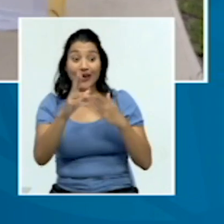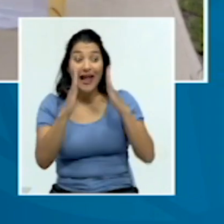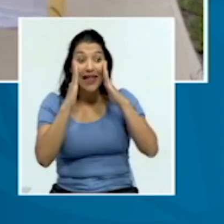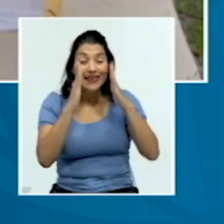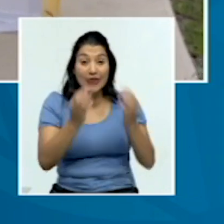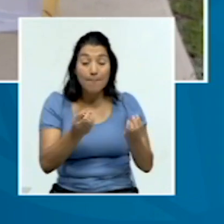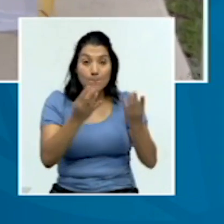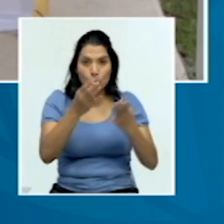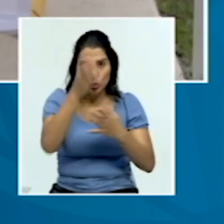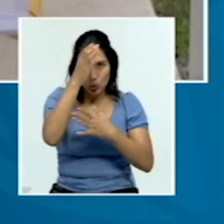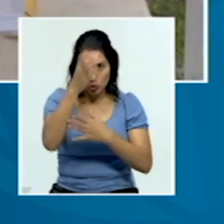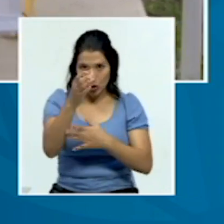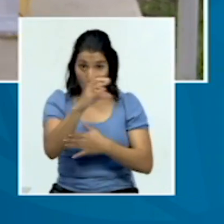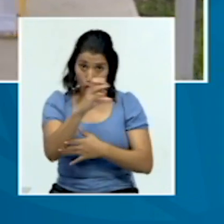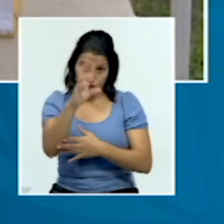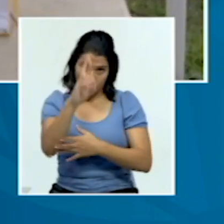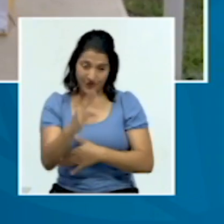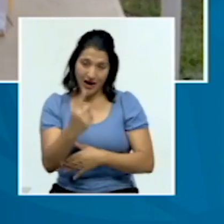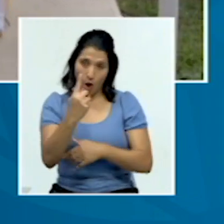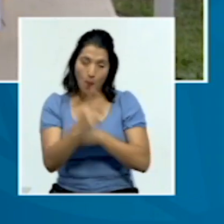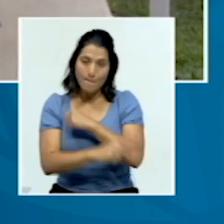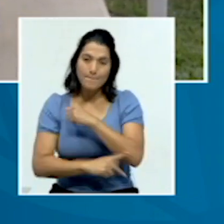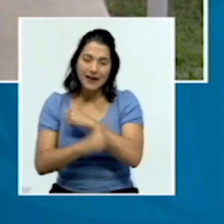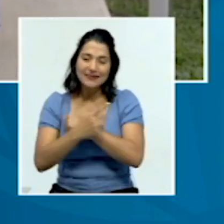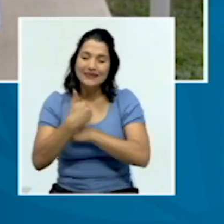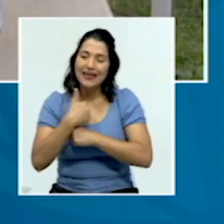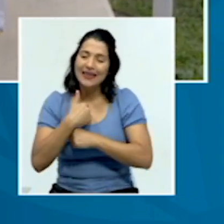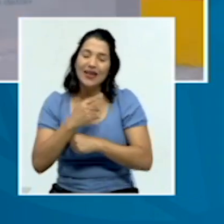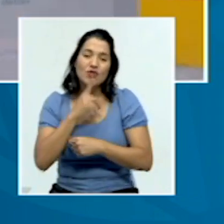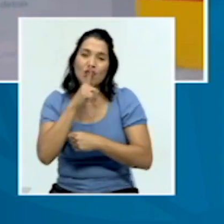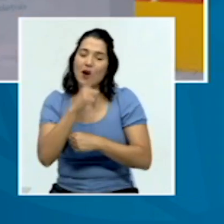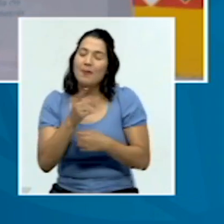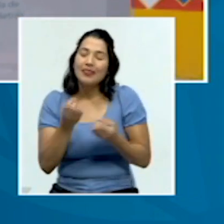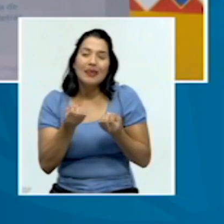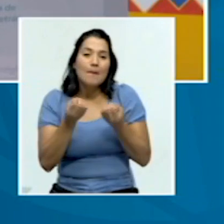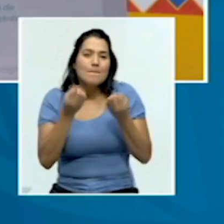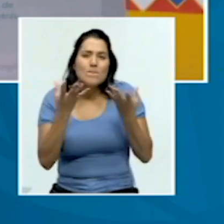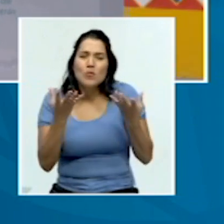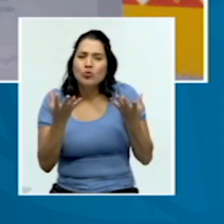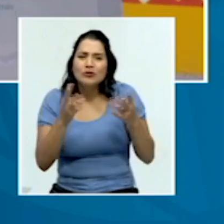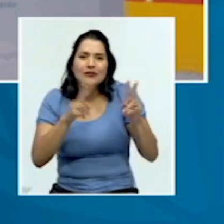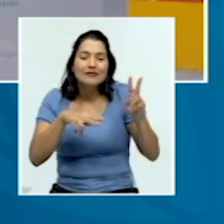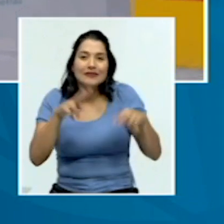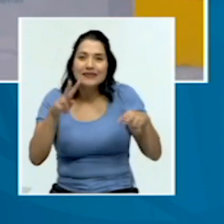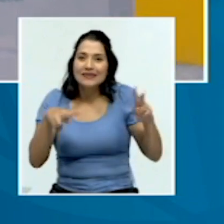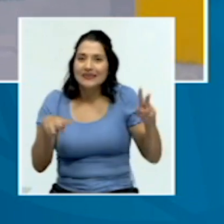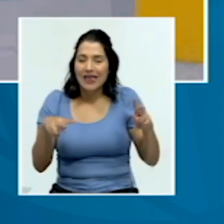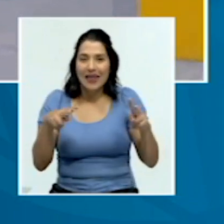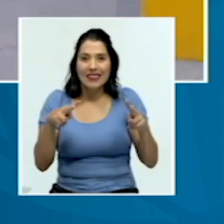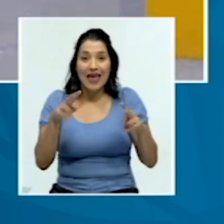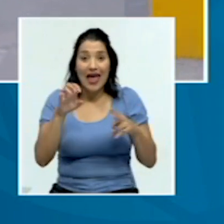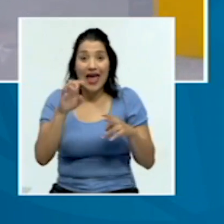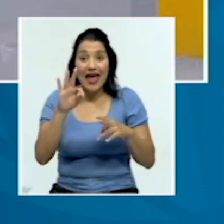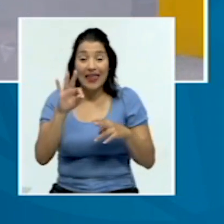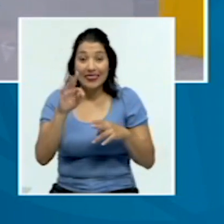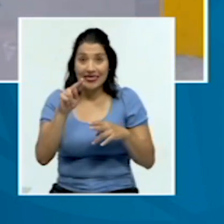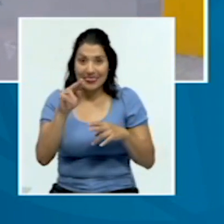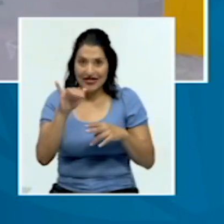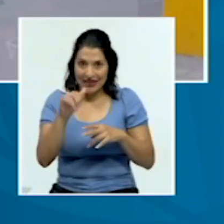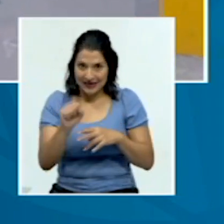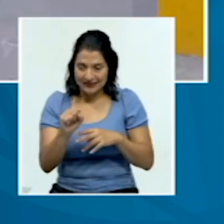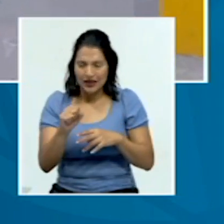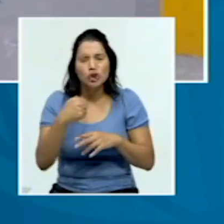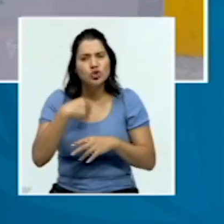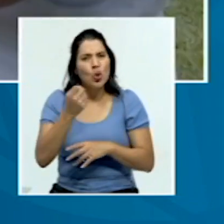país realmente con mucha riqueza étnica. Entiendo que